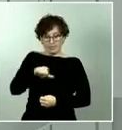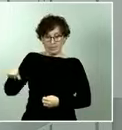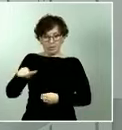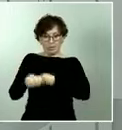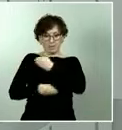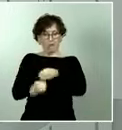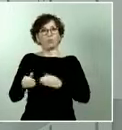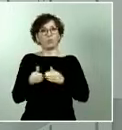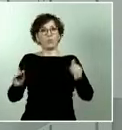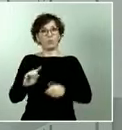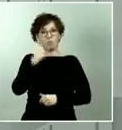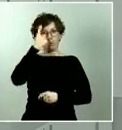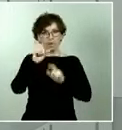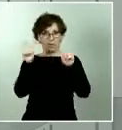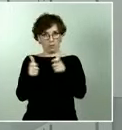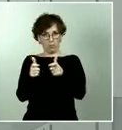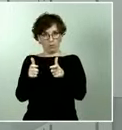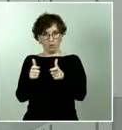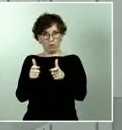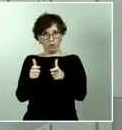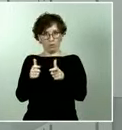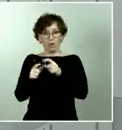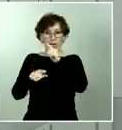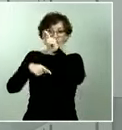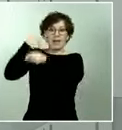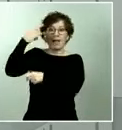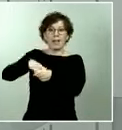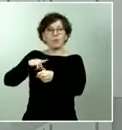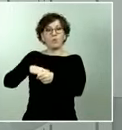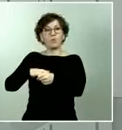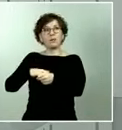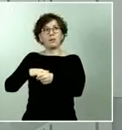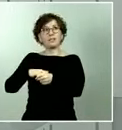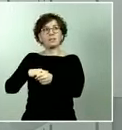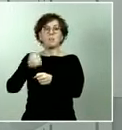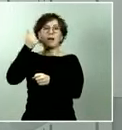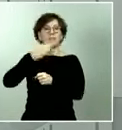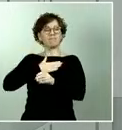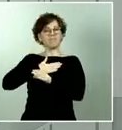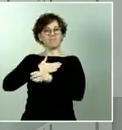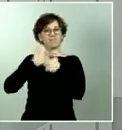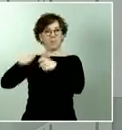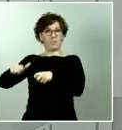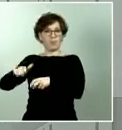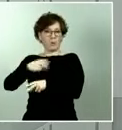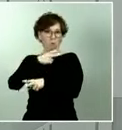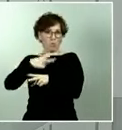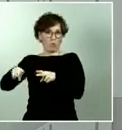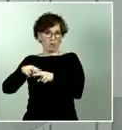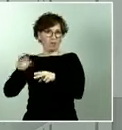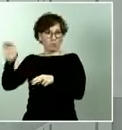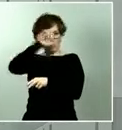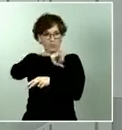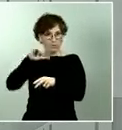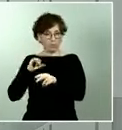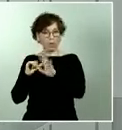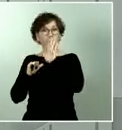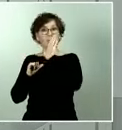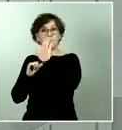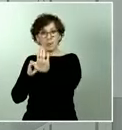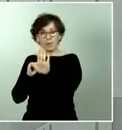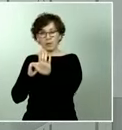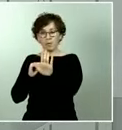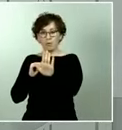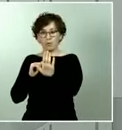habrá una reunión a un nivel ya más político con las comunidades autónomas, pero en el marco del decreto de alarma todo el mundo sabe, como ya también tuvo ocasión de aclarar